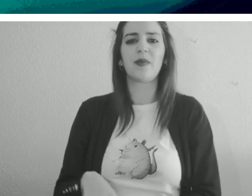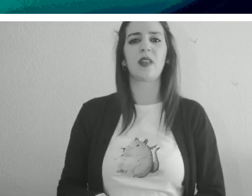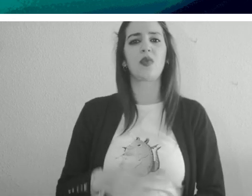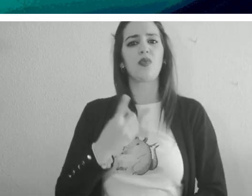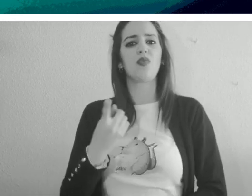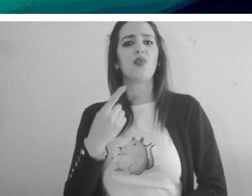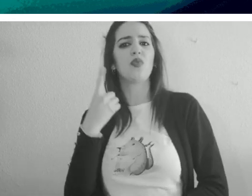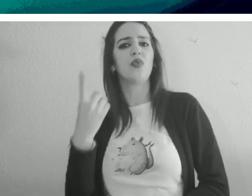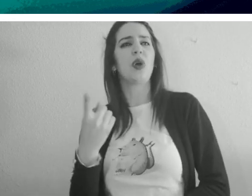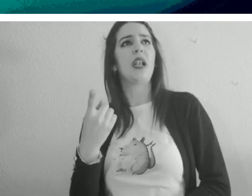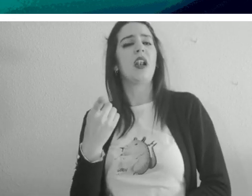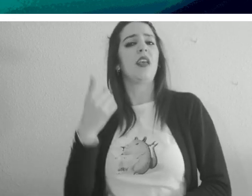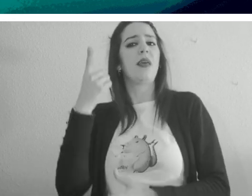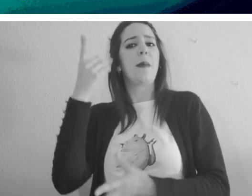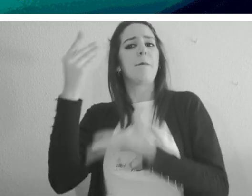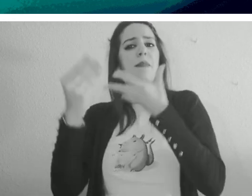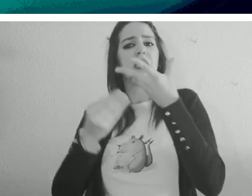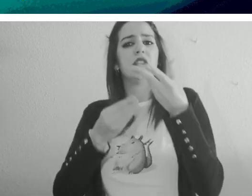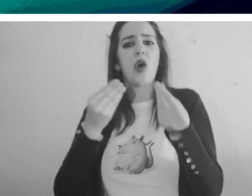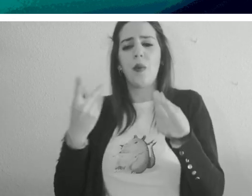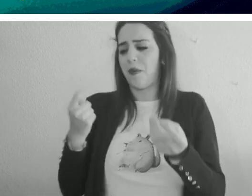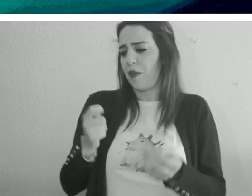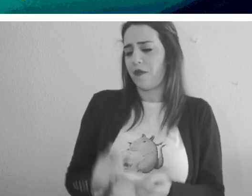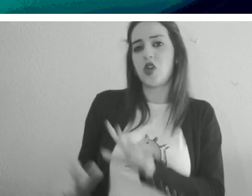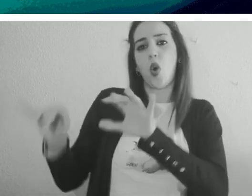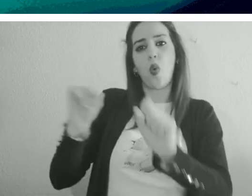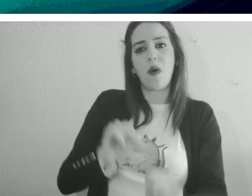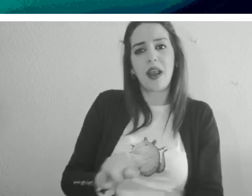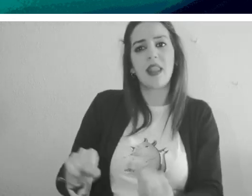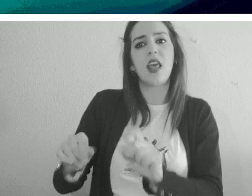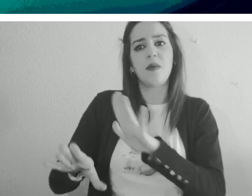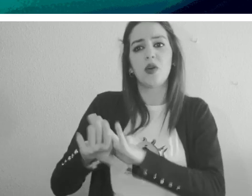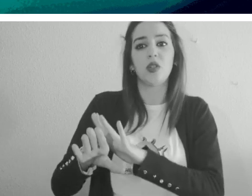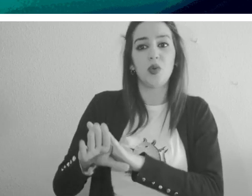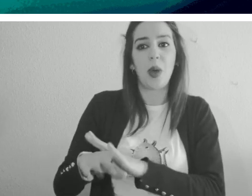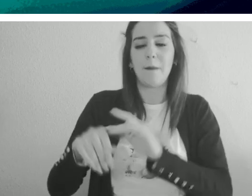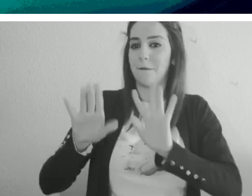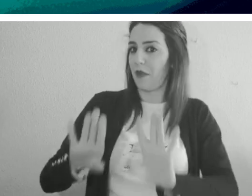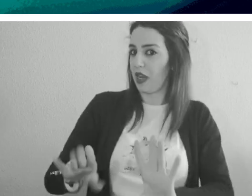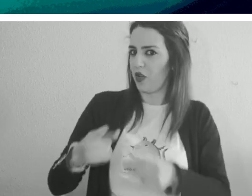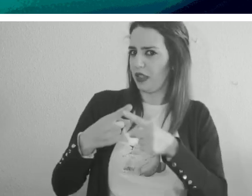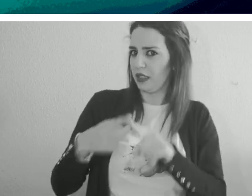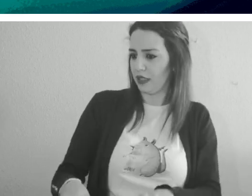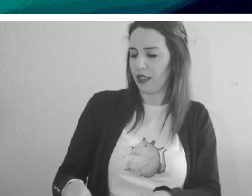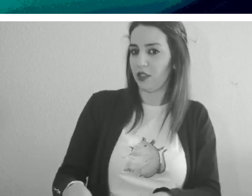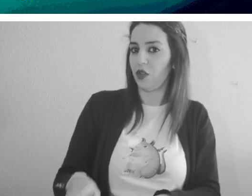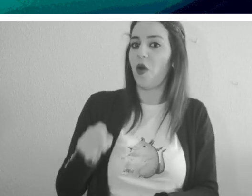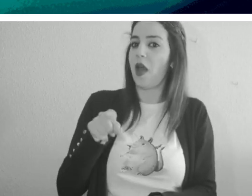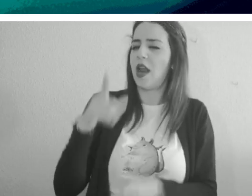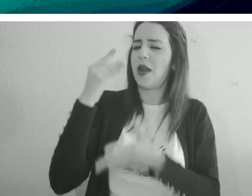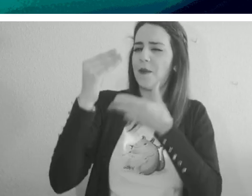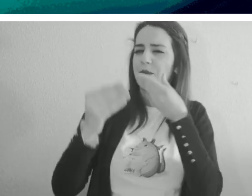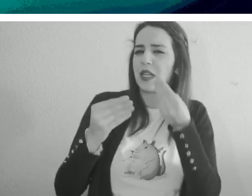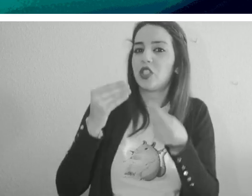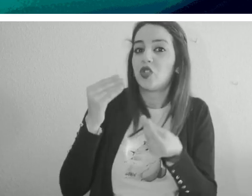profesión de guardián, pero esta vez lo haría de forma muy distinta. Borín pensó. Seré